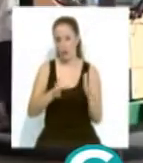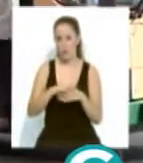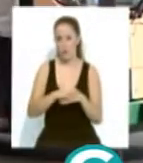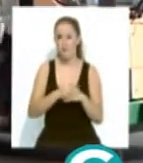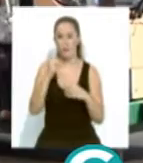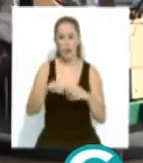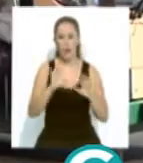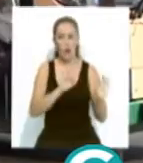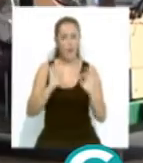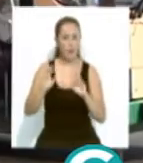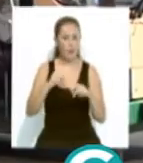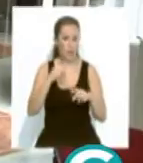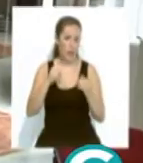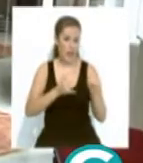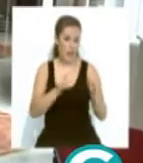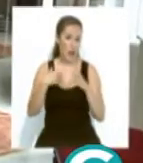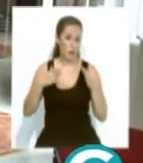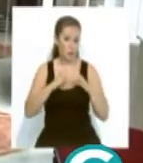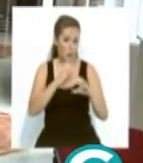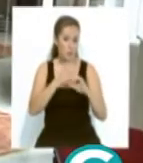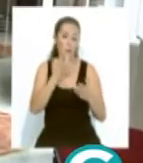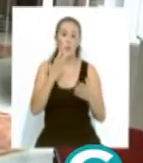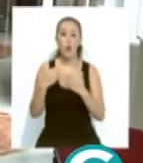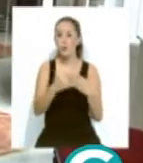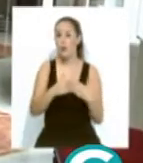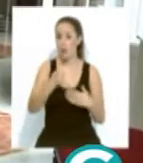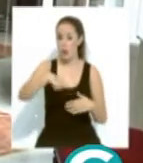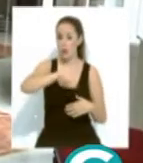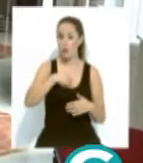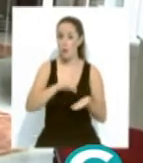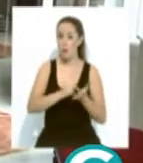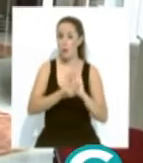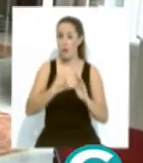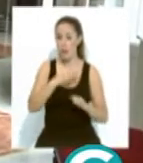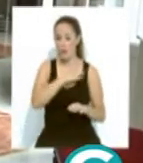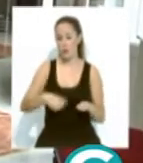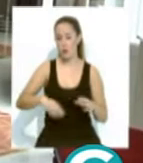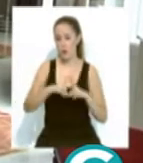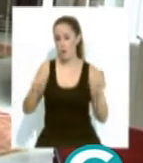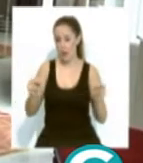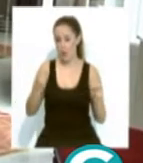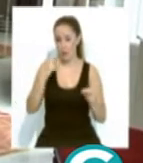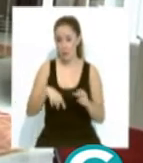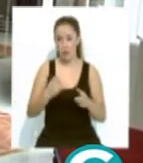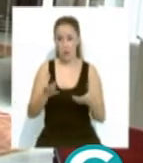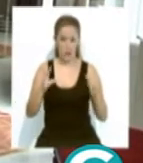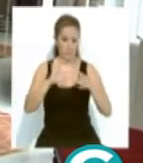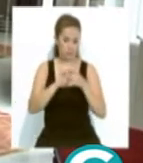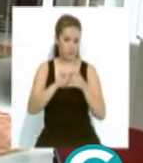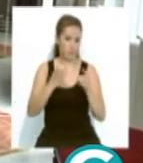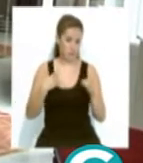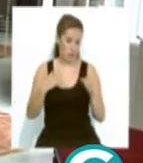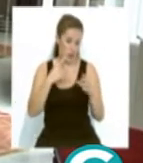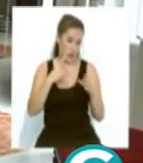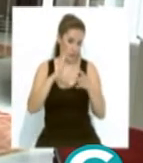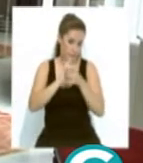La reordenación de las líneas de autobuses en el caso de los estudiantes, nosotros en nuestro proyecto del cinturón universitario que casa perfectamente con la reordenación de